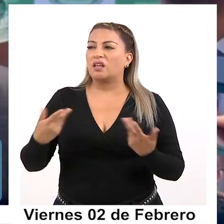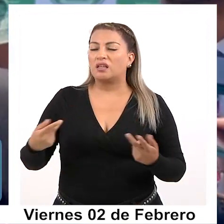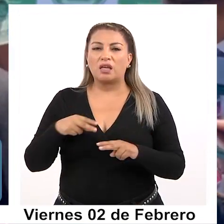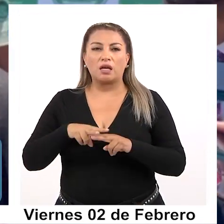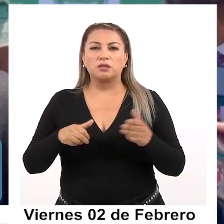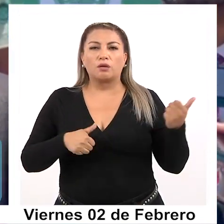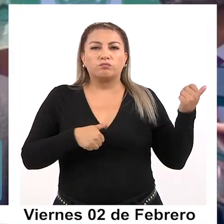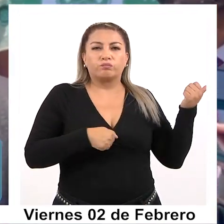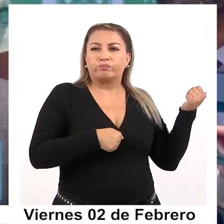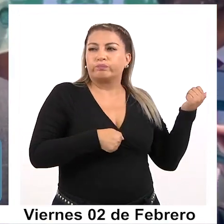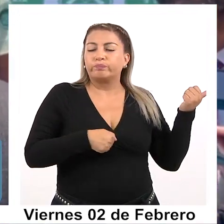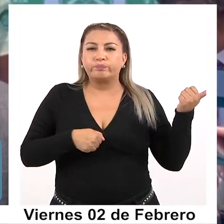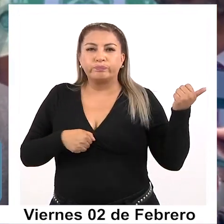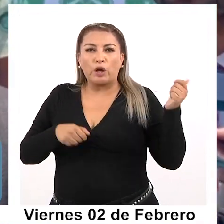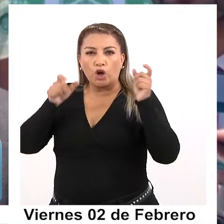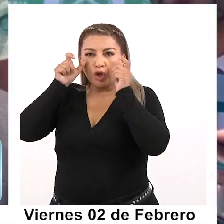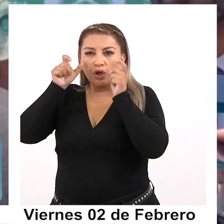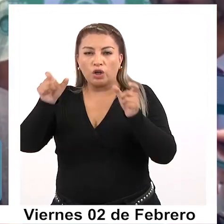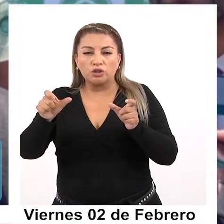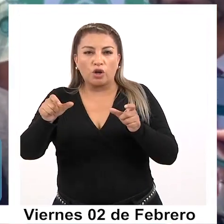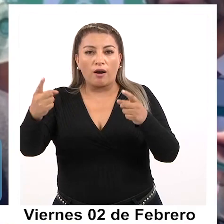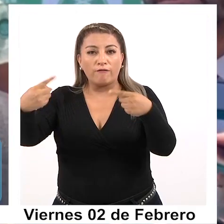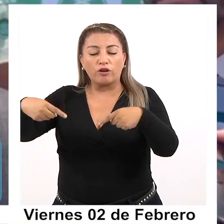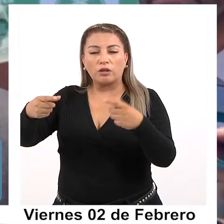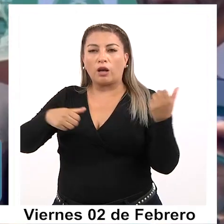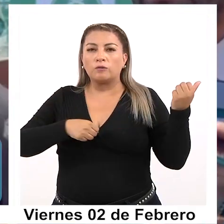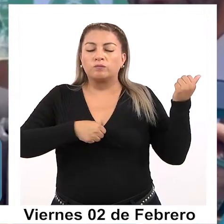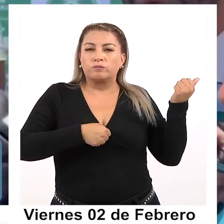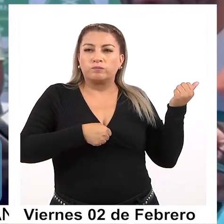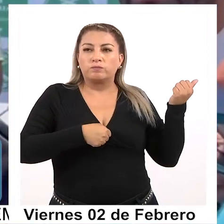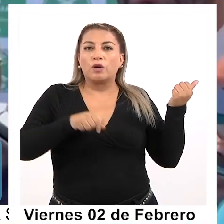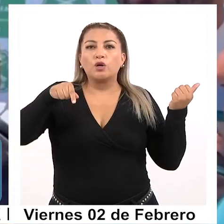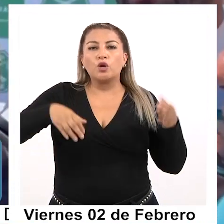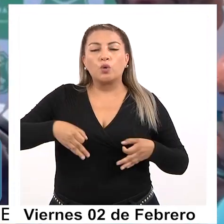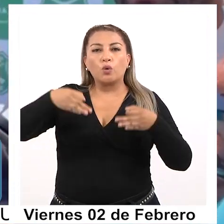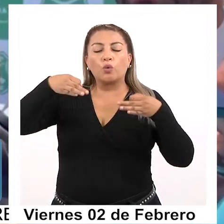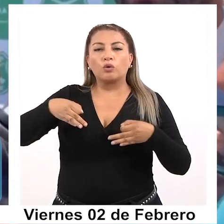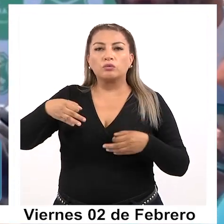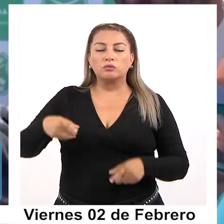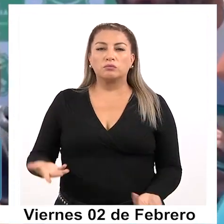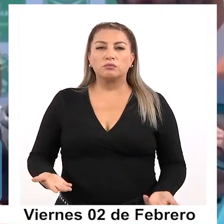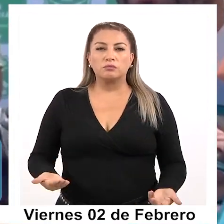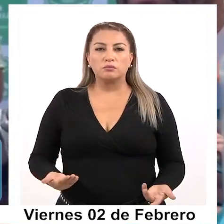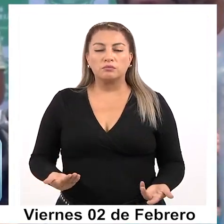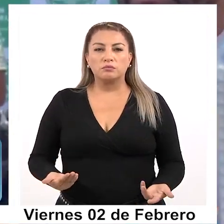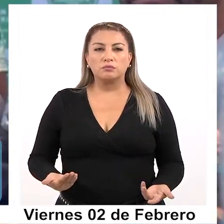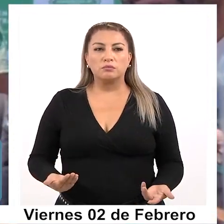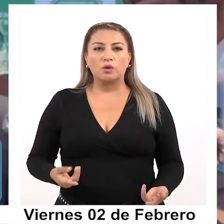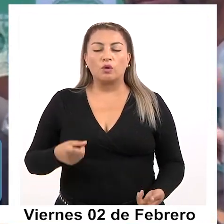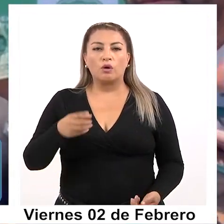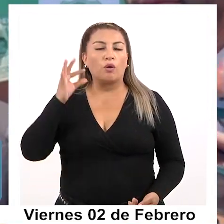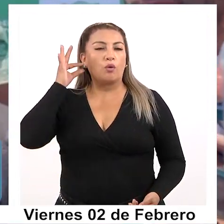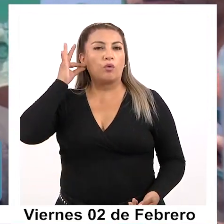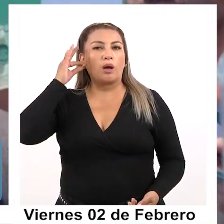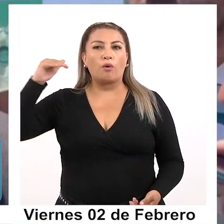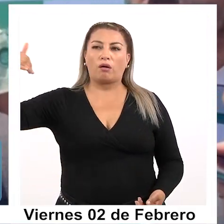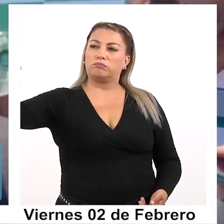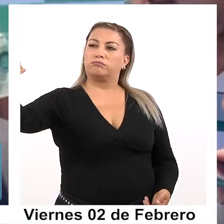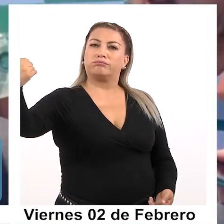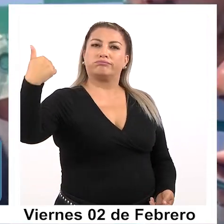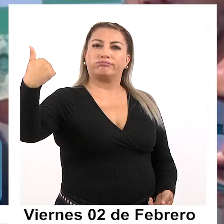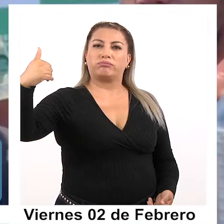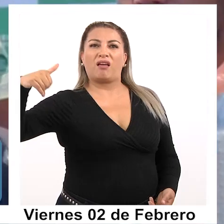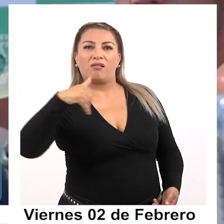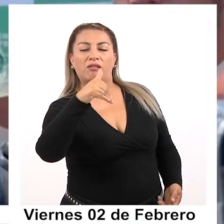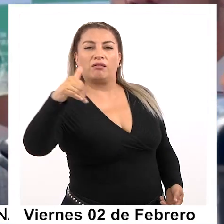controles en el sector de frontera, y en ese momento una conductora, digamos, evadió ese